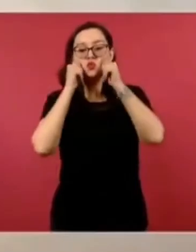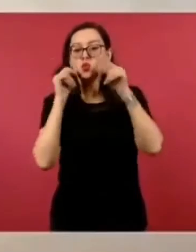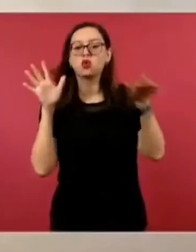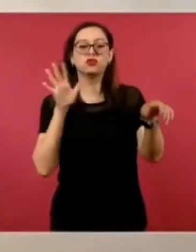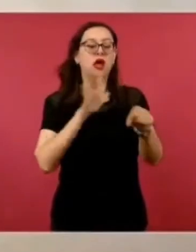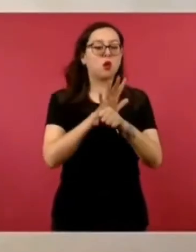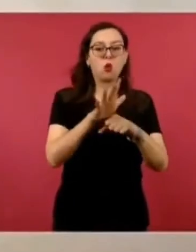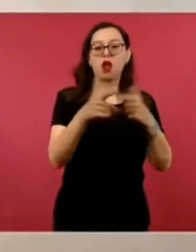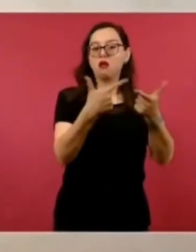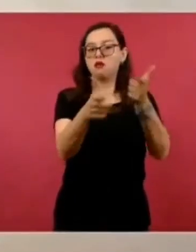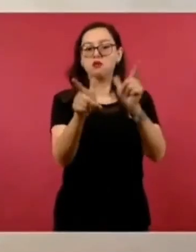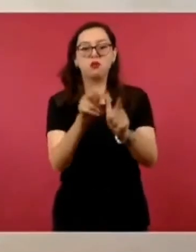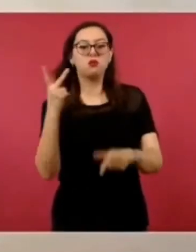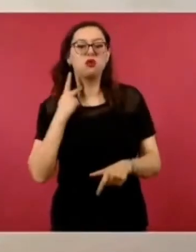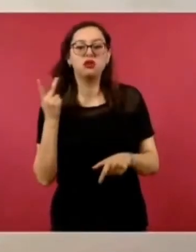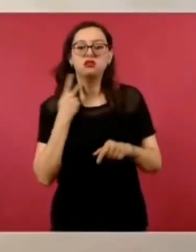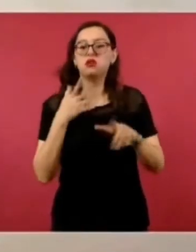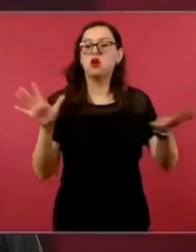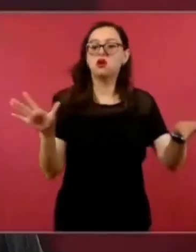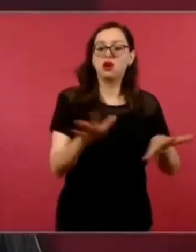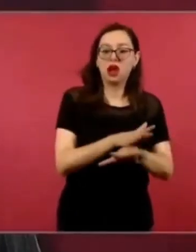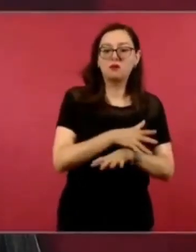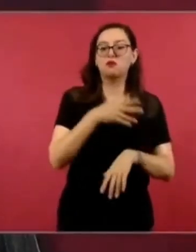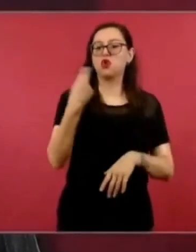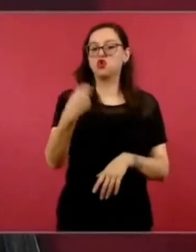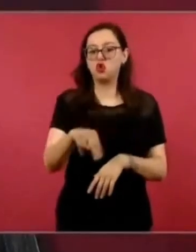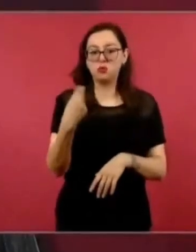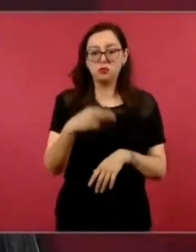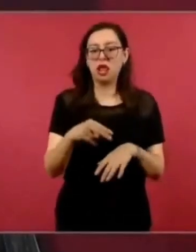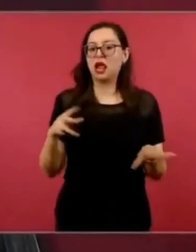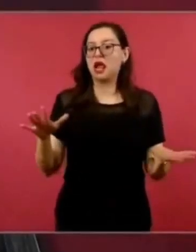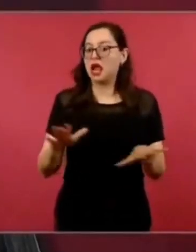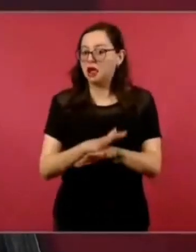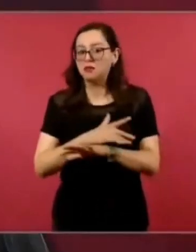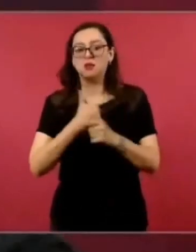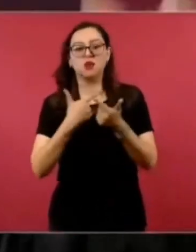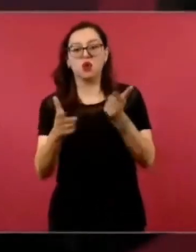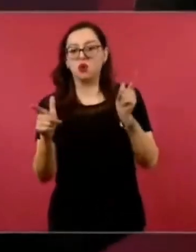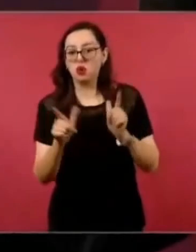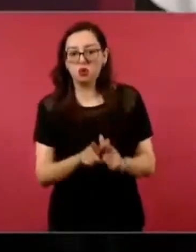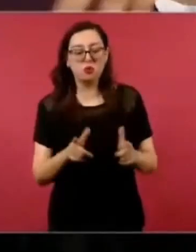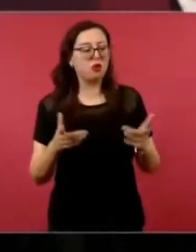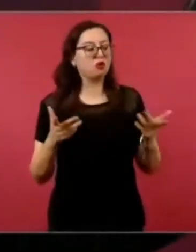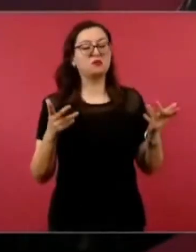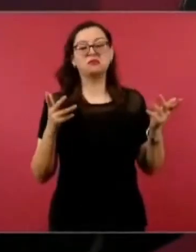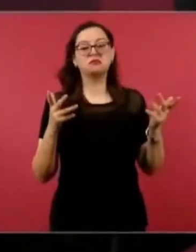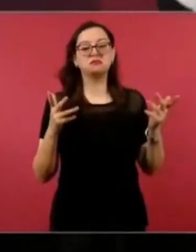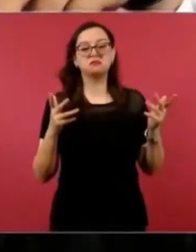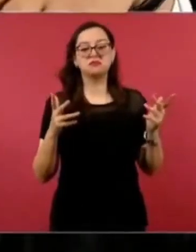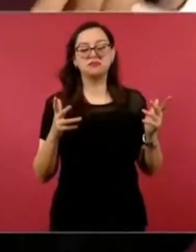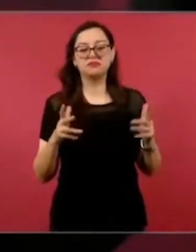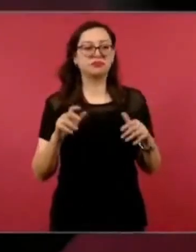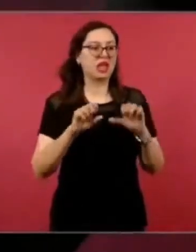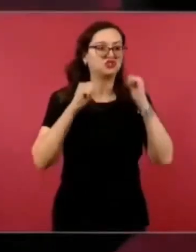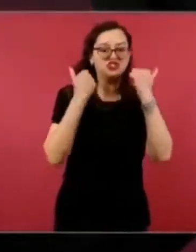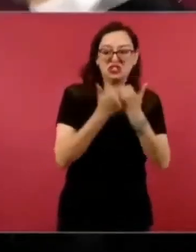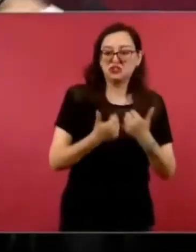nombre, eso de sociedad civil,